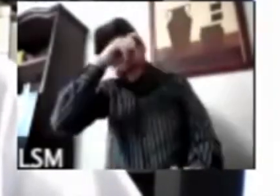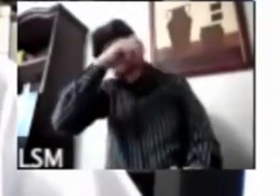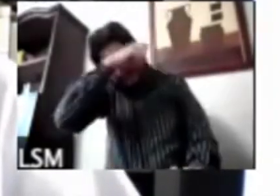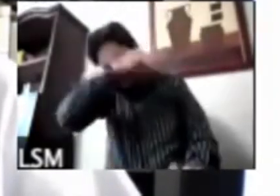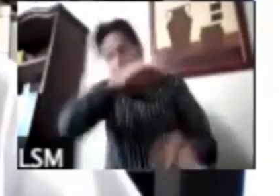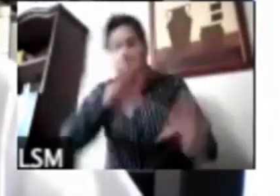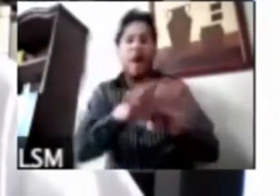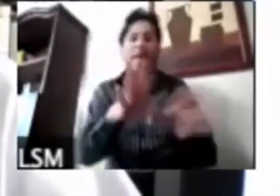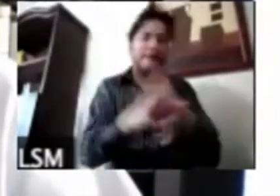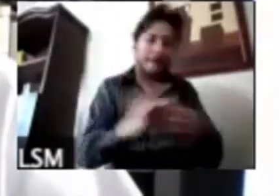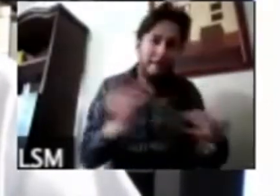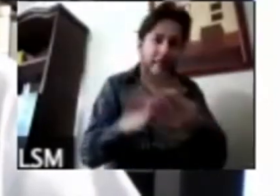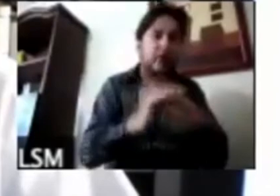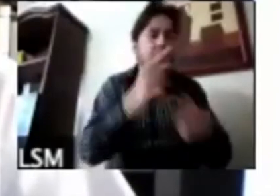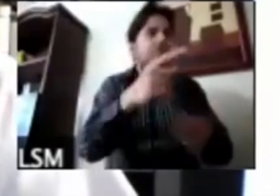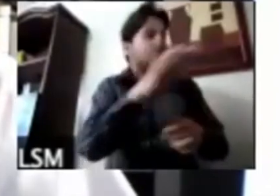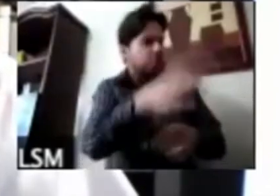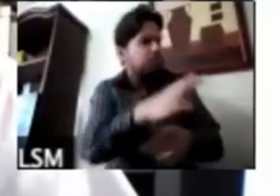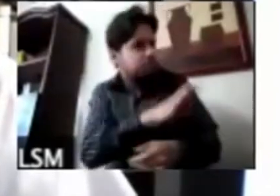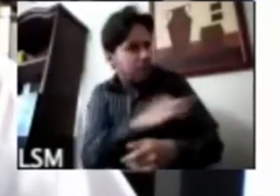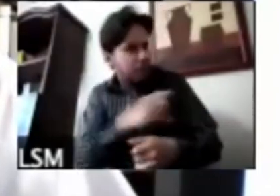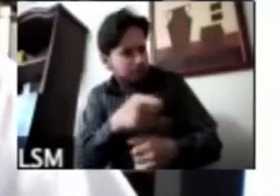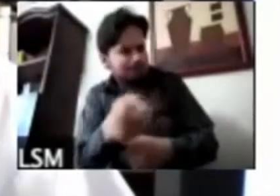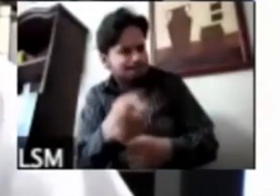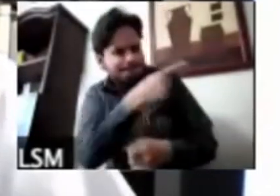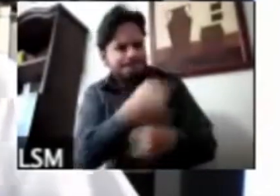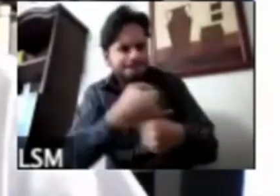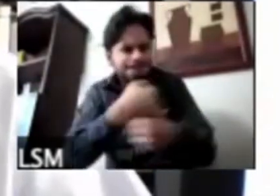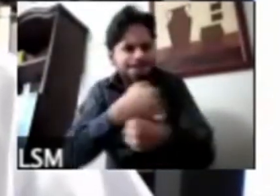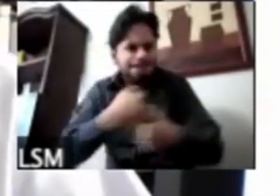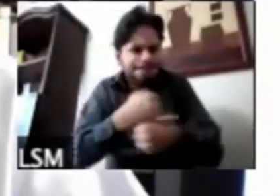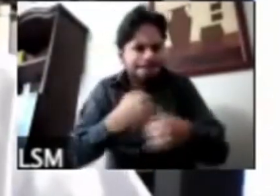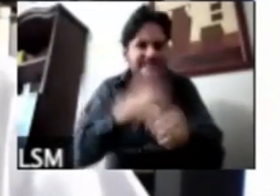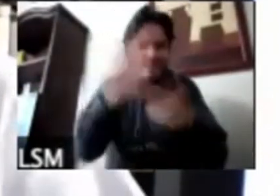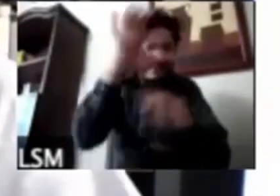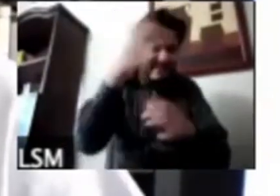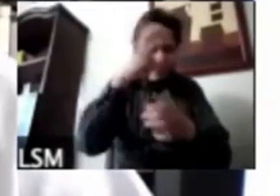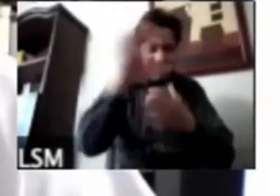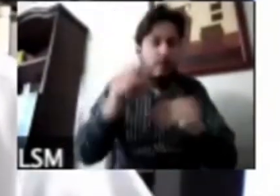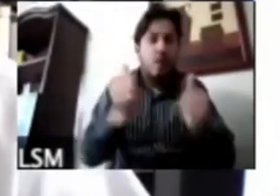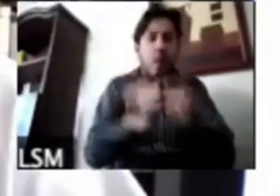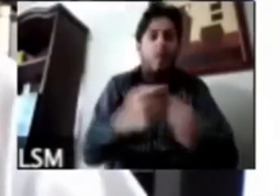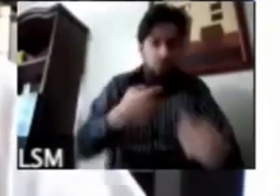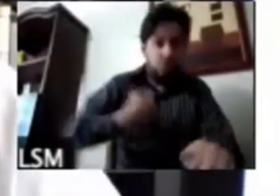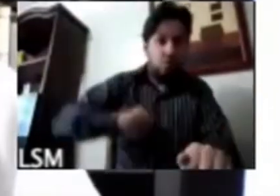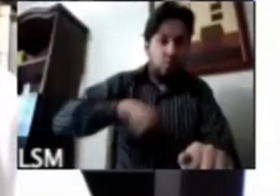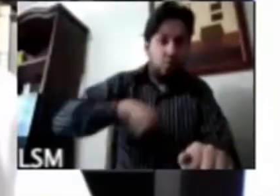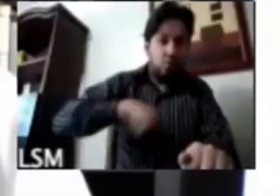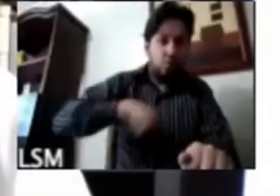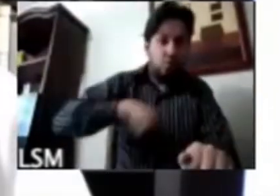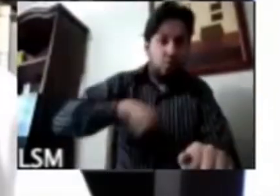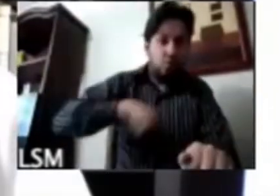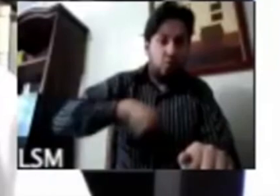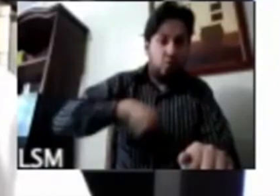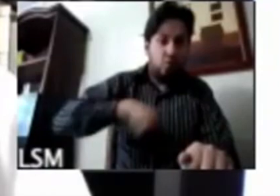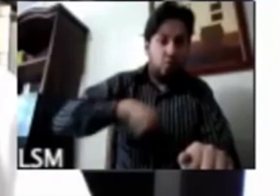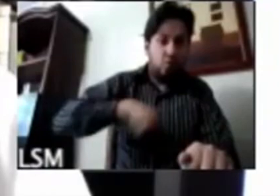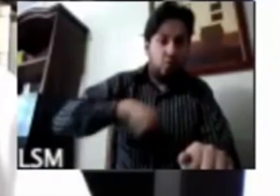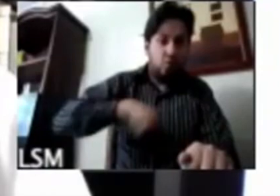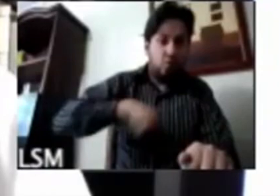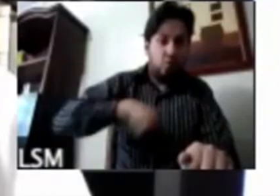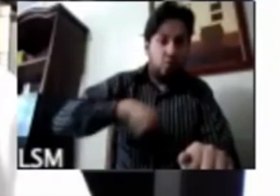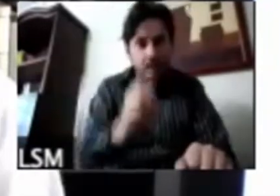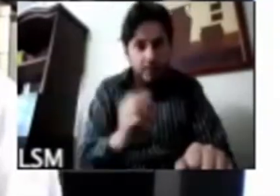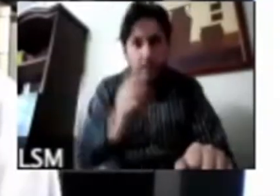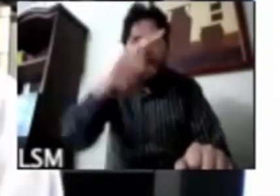nuevo los invito a ver los datos que se han estado publicando por parte de todos nosotros ya se pusieron algunos links algunas ligas